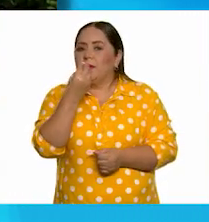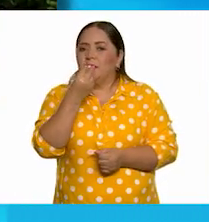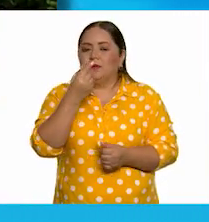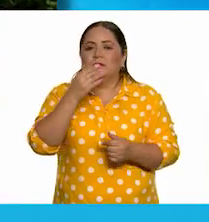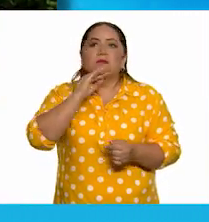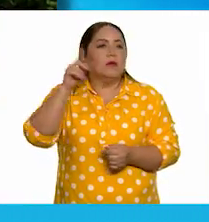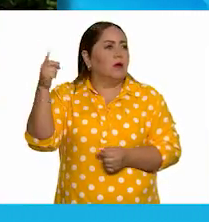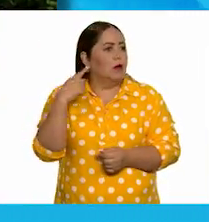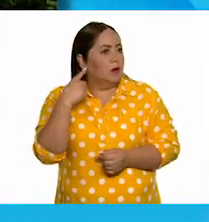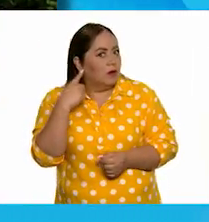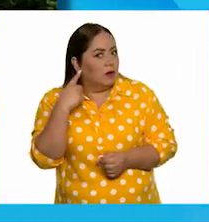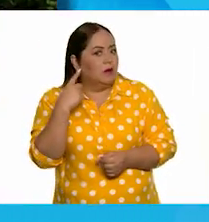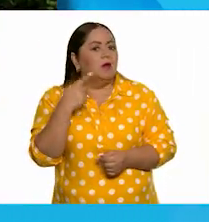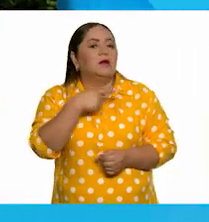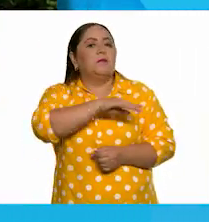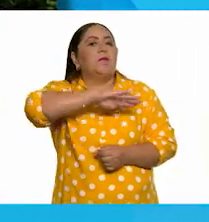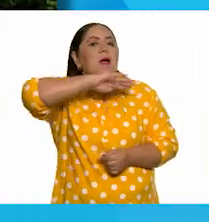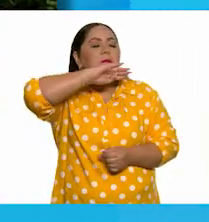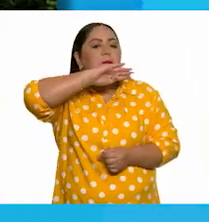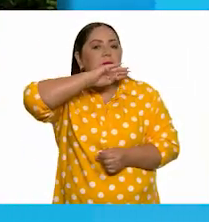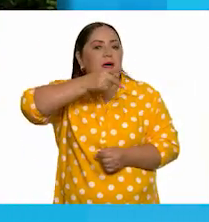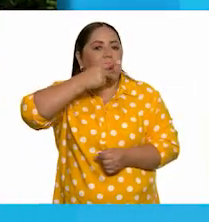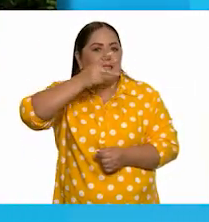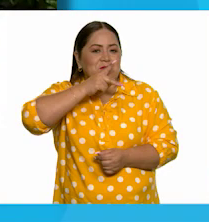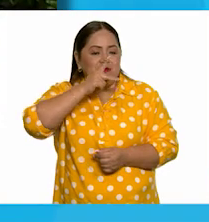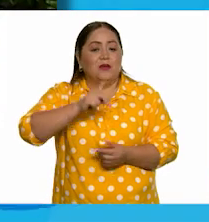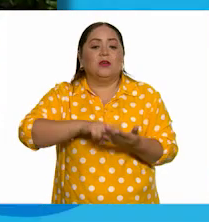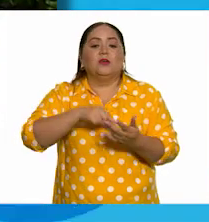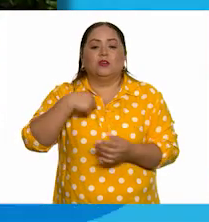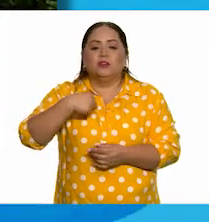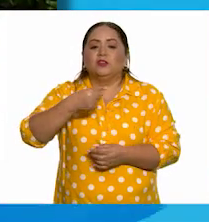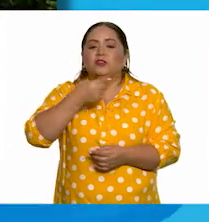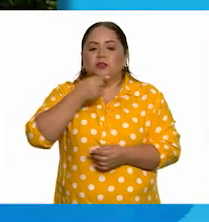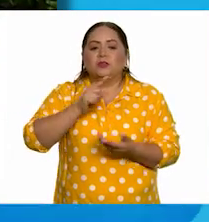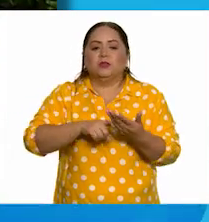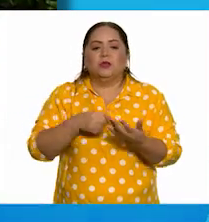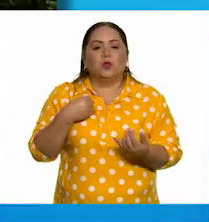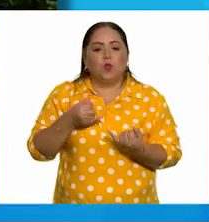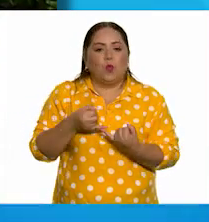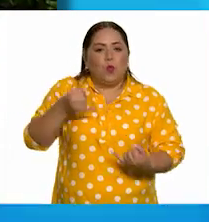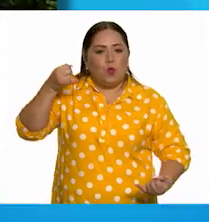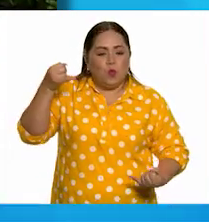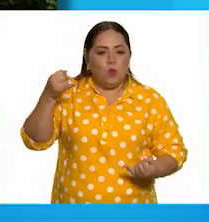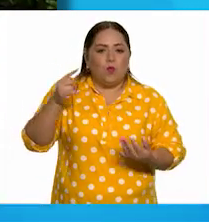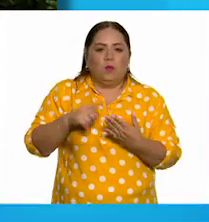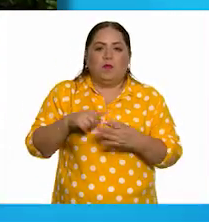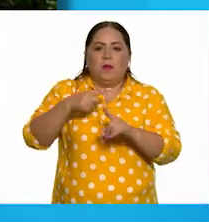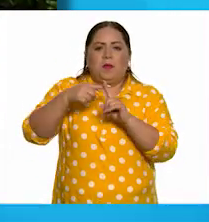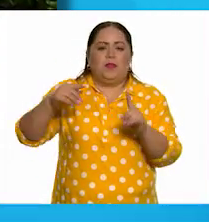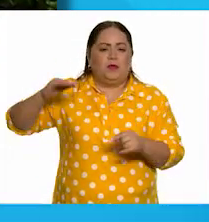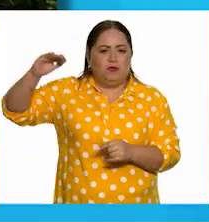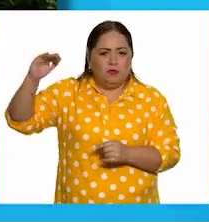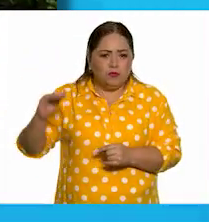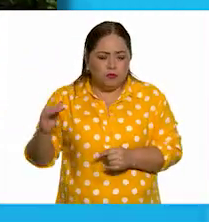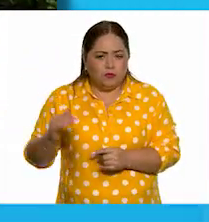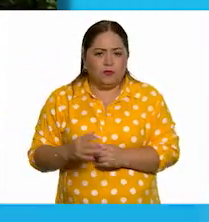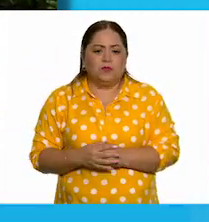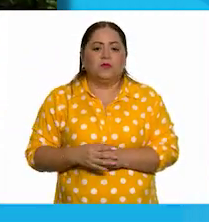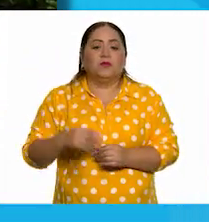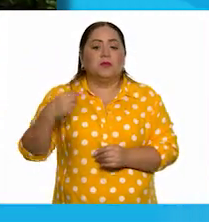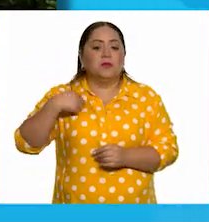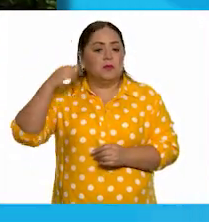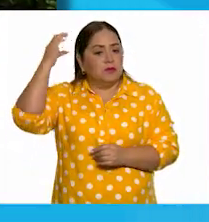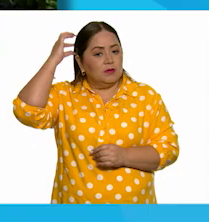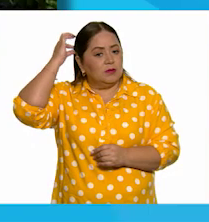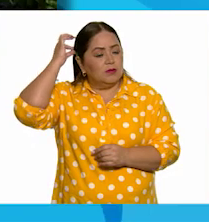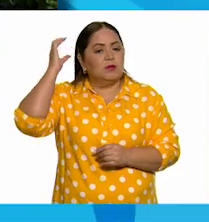miscucho que dije, mamá. Soy niña de complexión delgada, estatura media. Mi